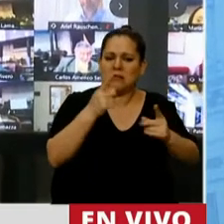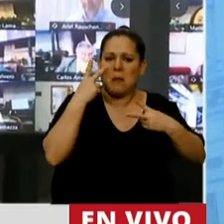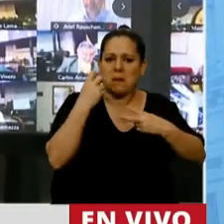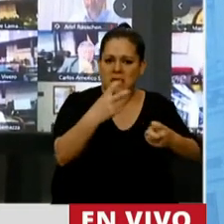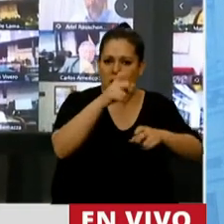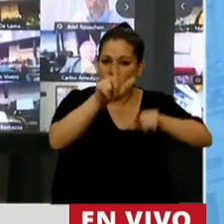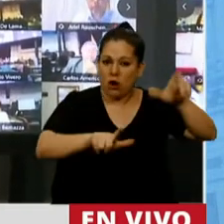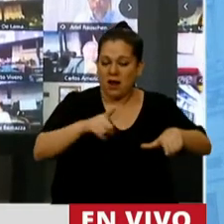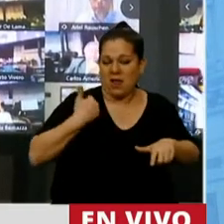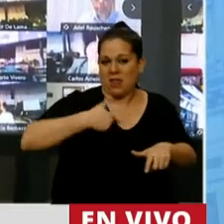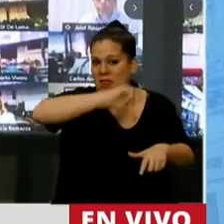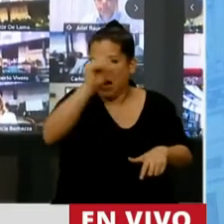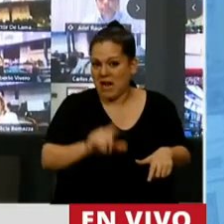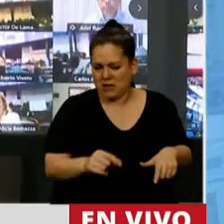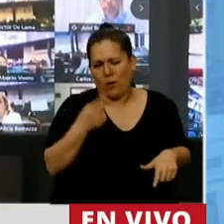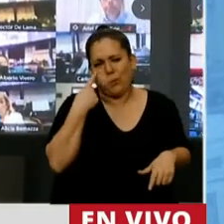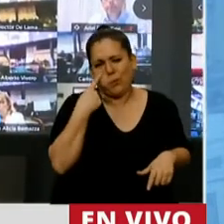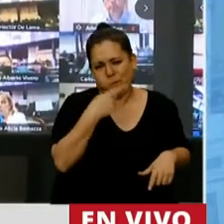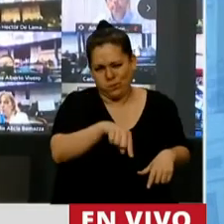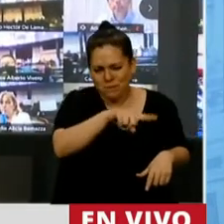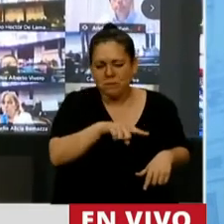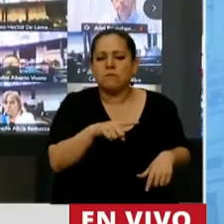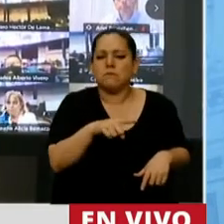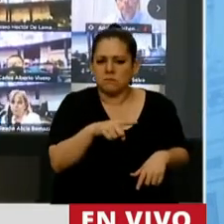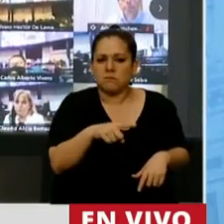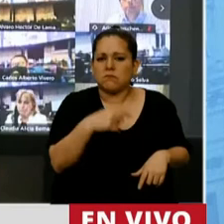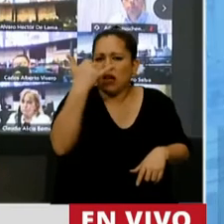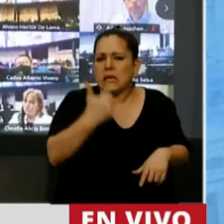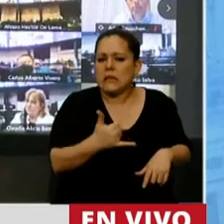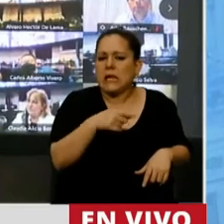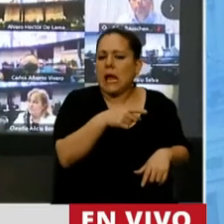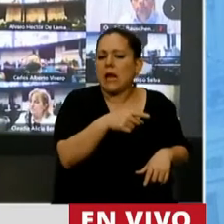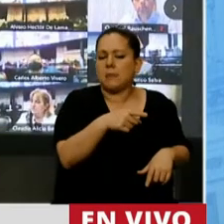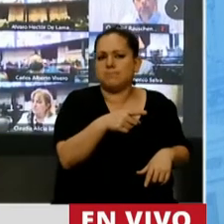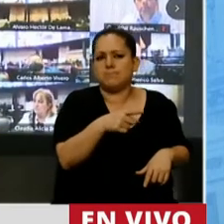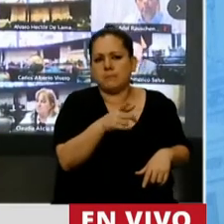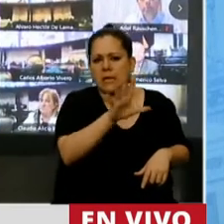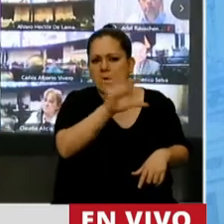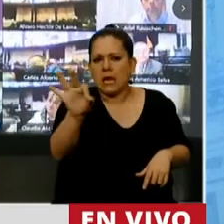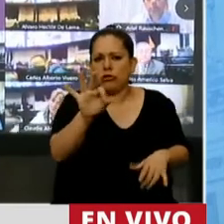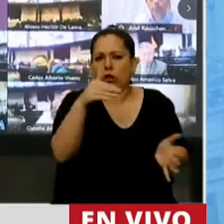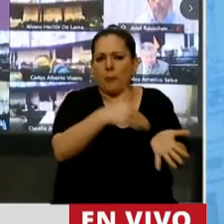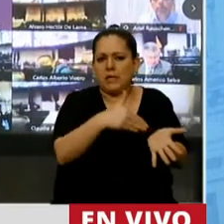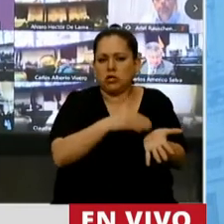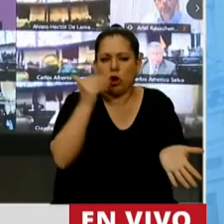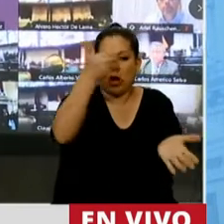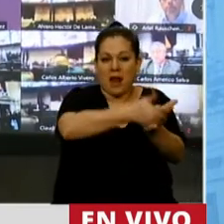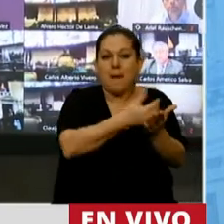del país e investigadores lo conocen, que tiene apenas menos de 500 millones para